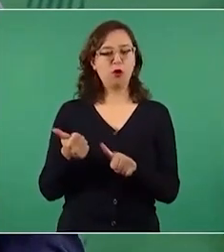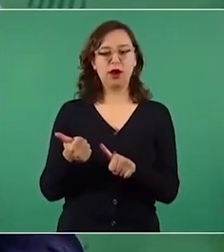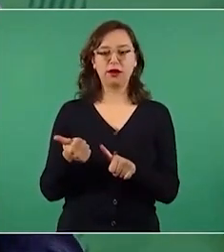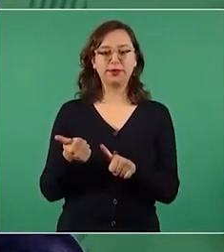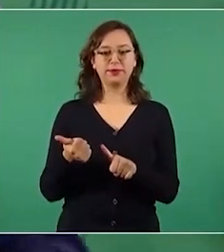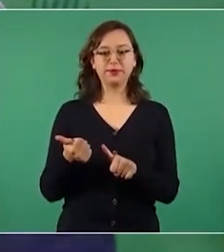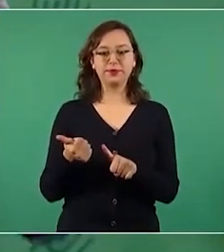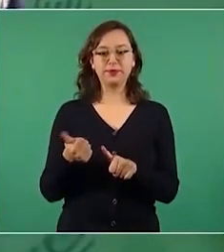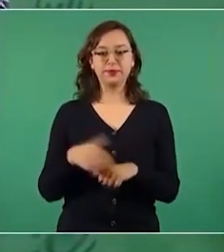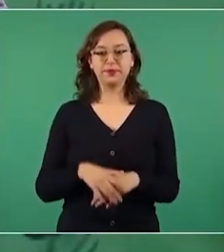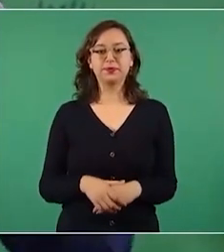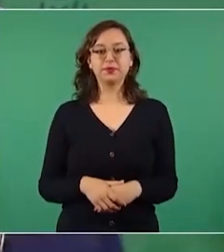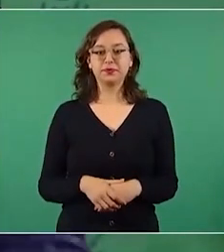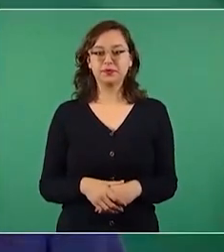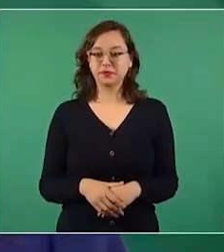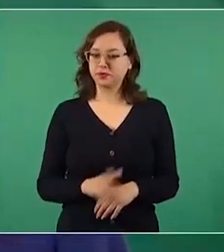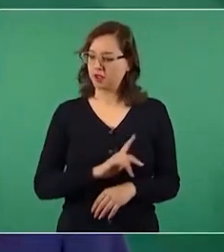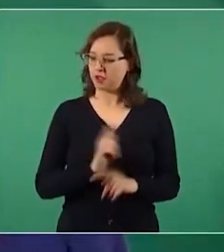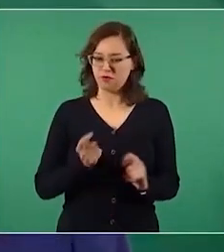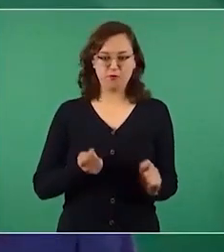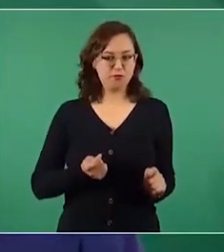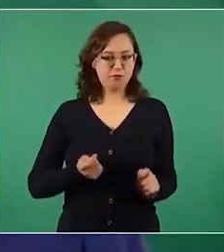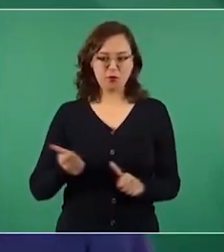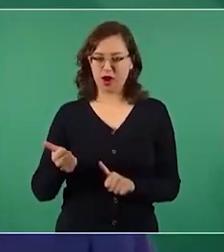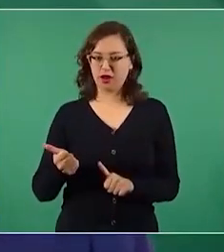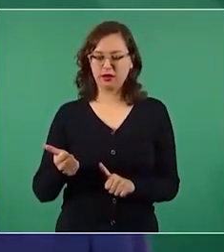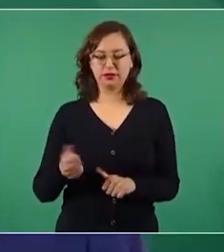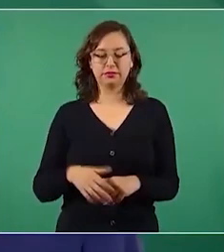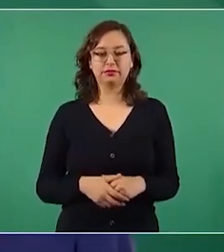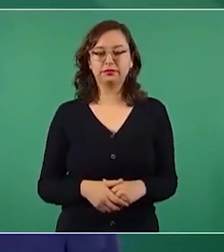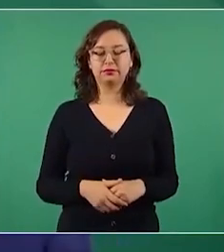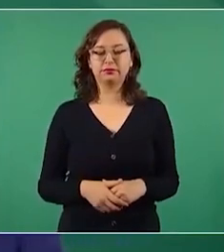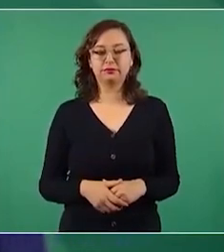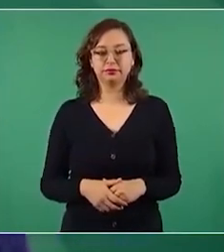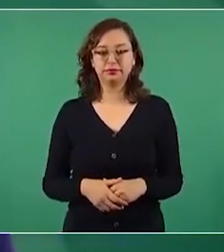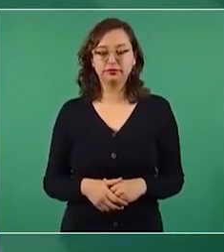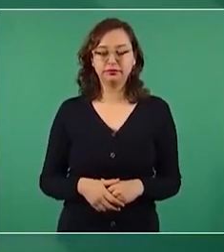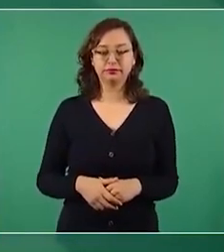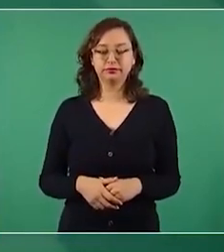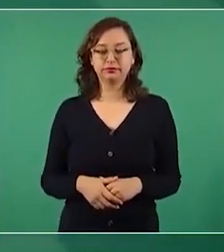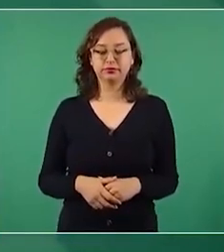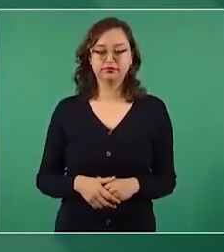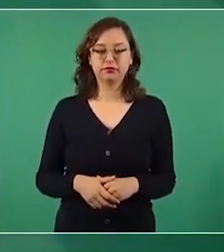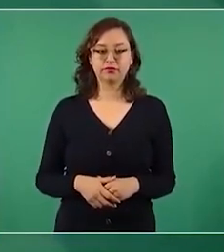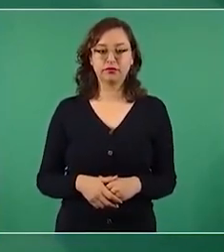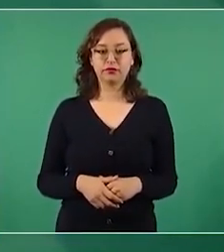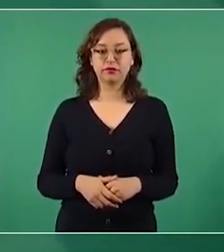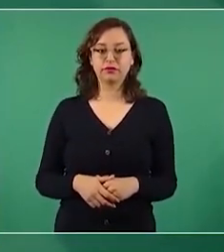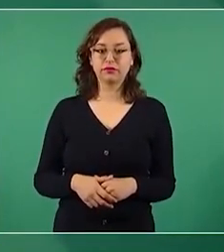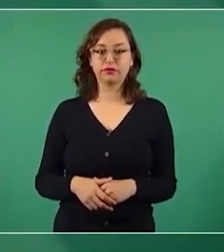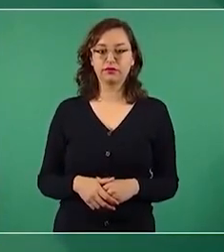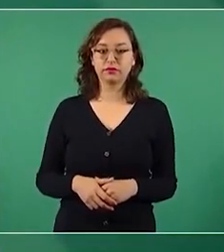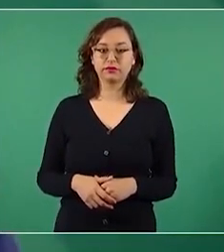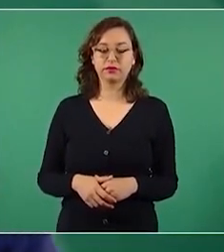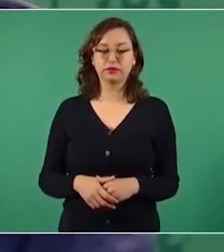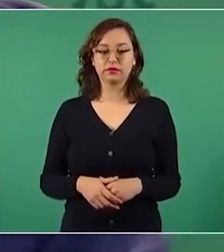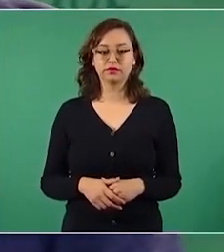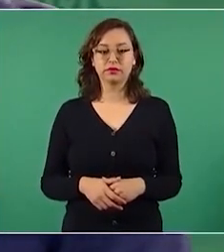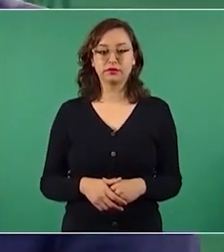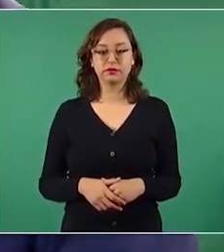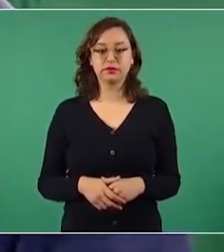y quieren eso sobre todo empujaron